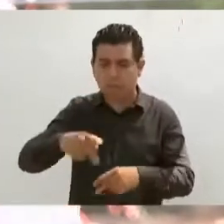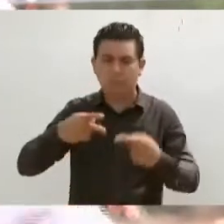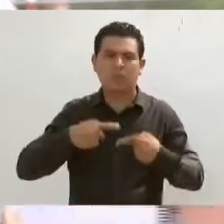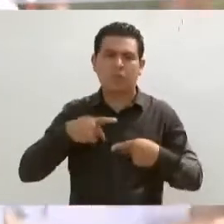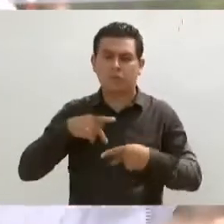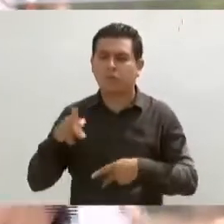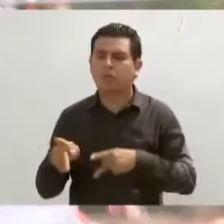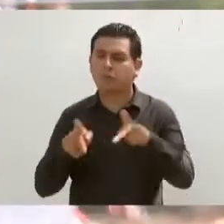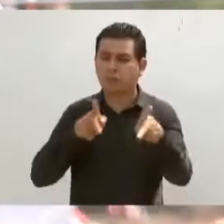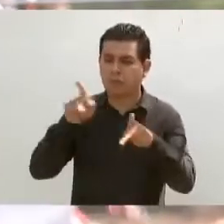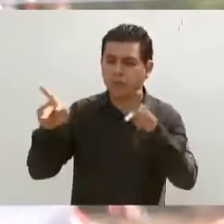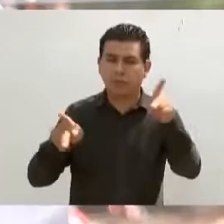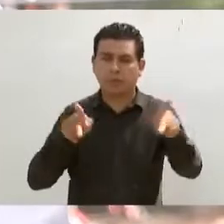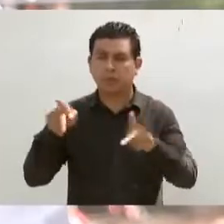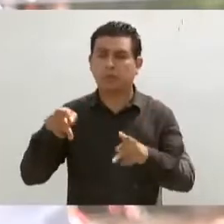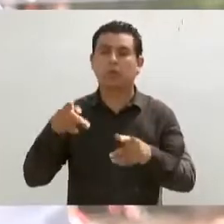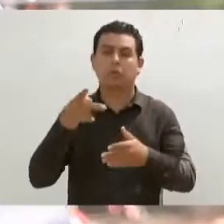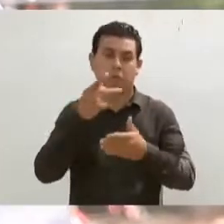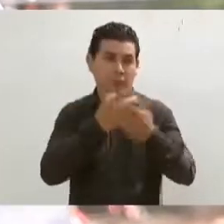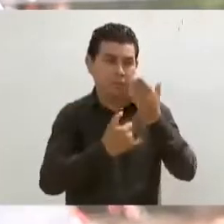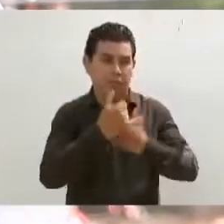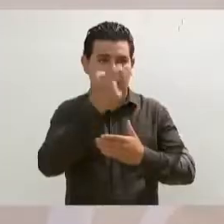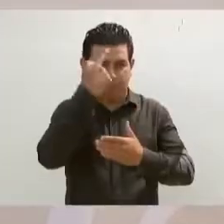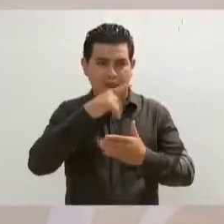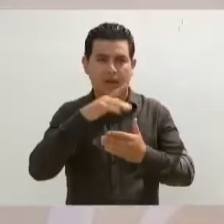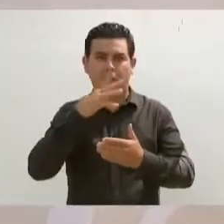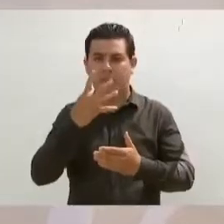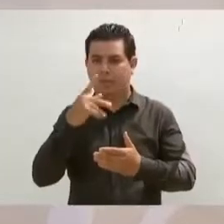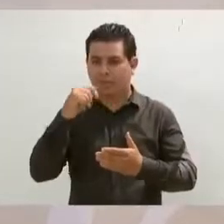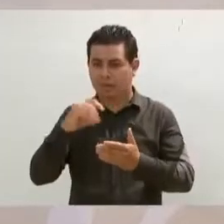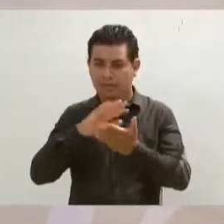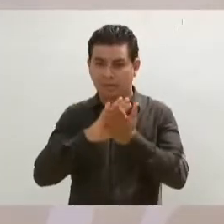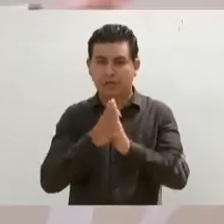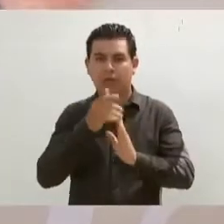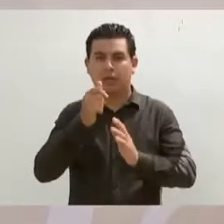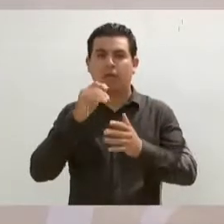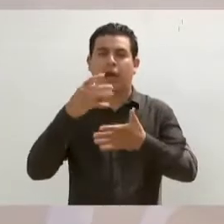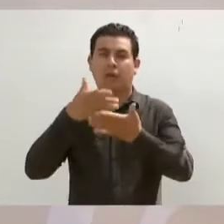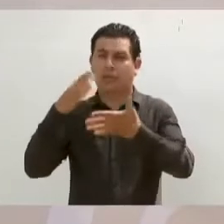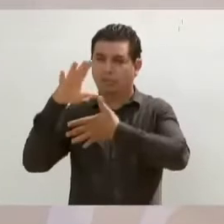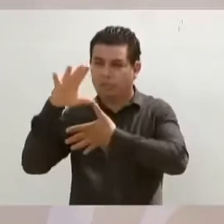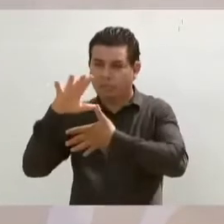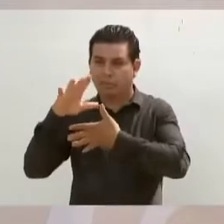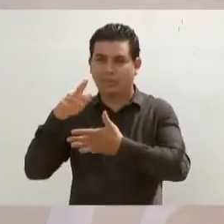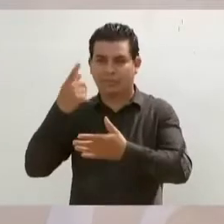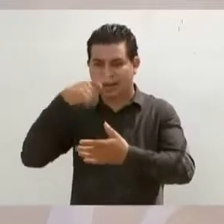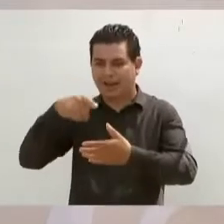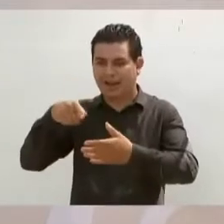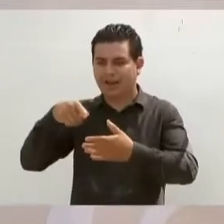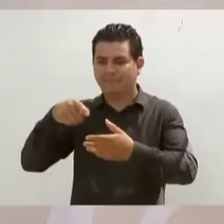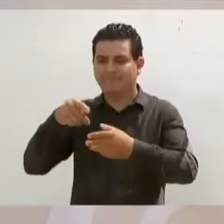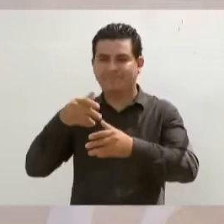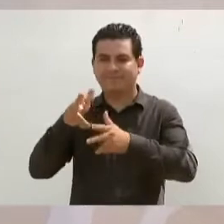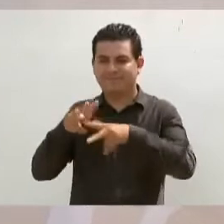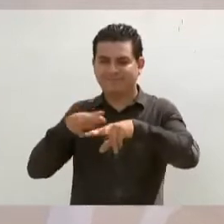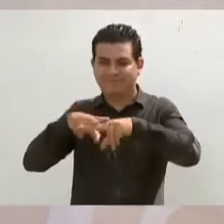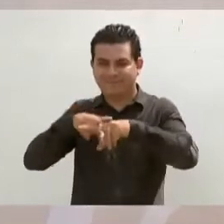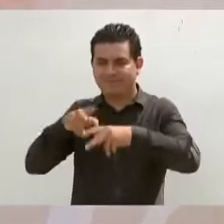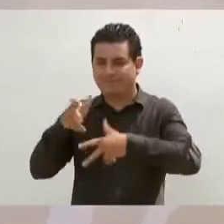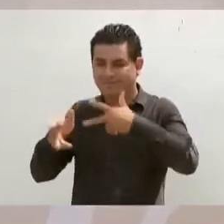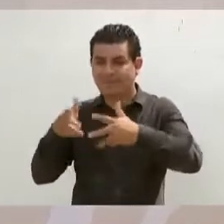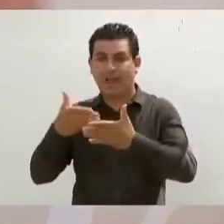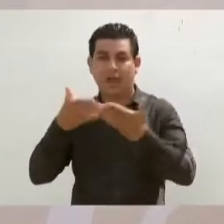pueblo y con sus grandes proyectos de transformación, el proyecto interoceánico y ahora en el Plan de Infraestructura Nacional,